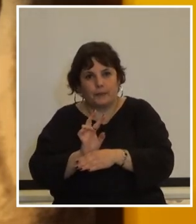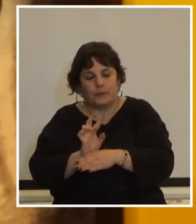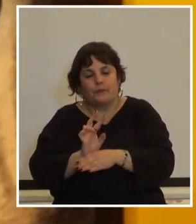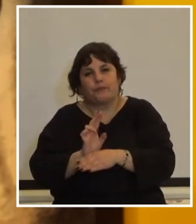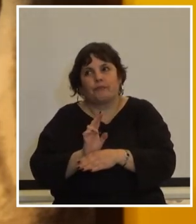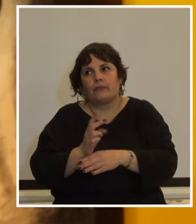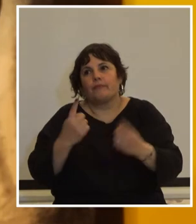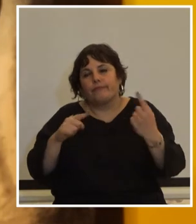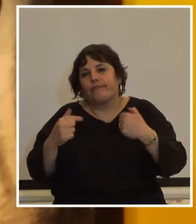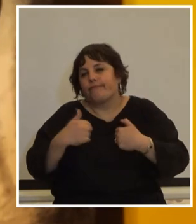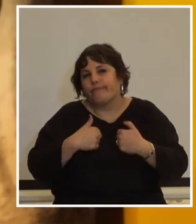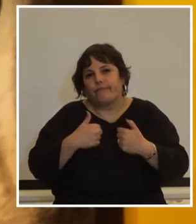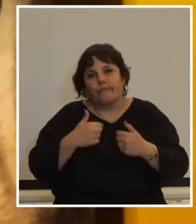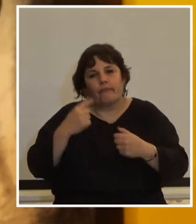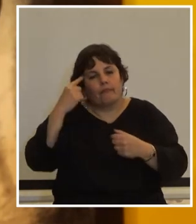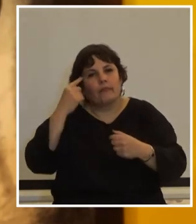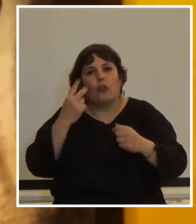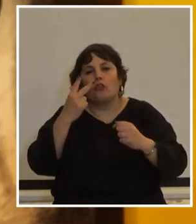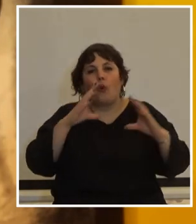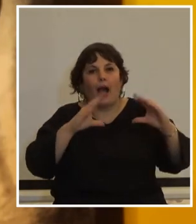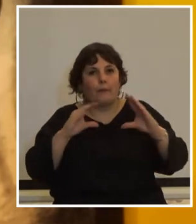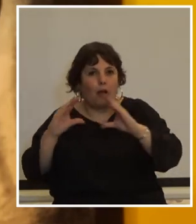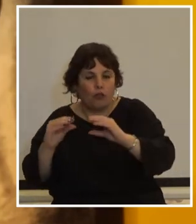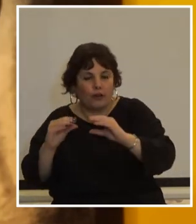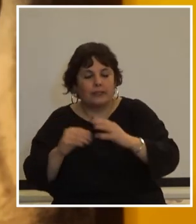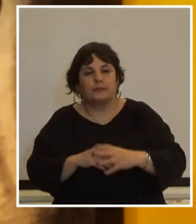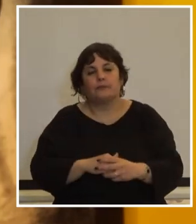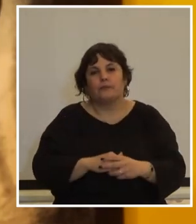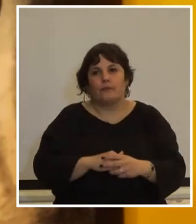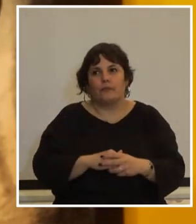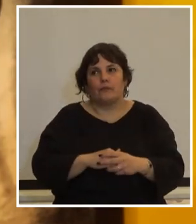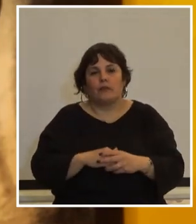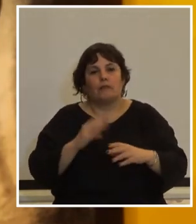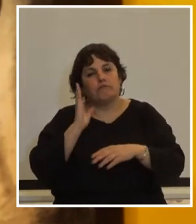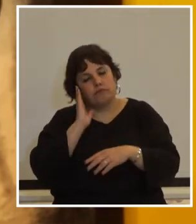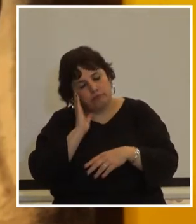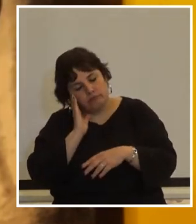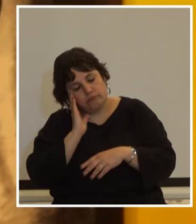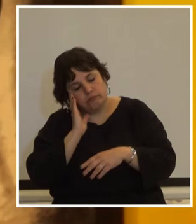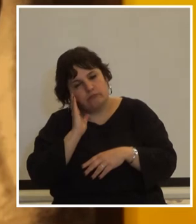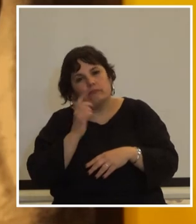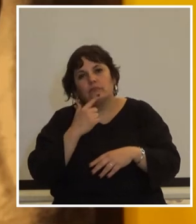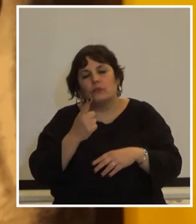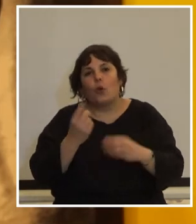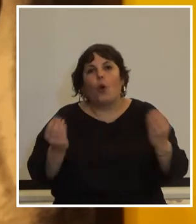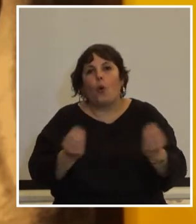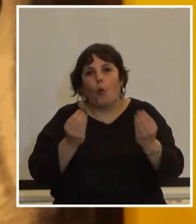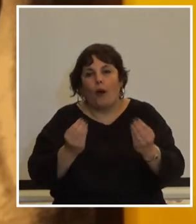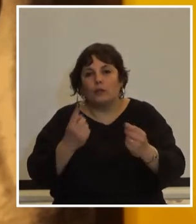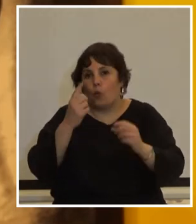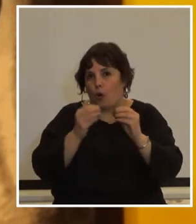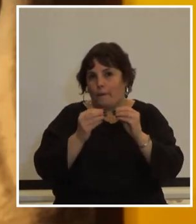bueno yo me conseguí dos almohadones de esos protectores y estaba durmiendo como un jefe cuando cayó un